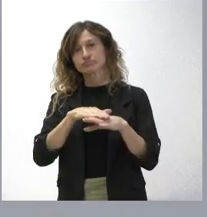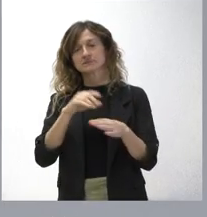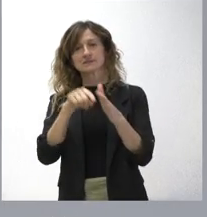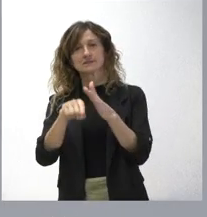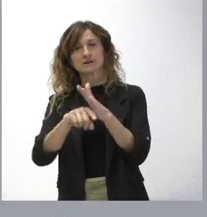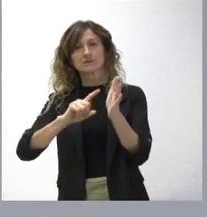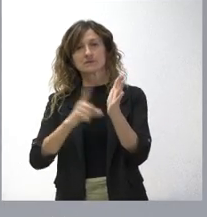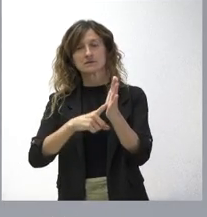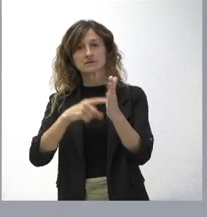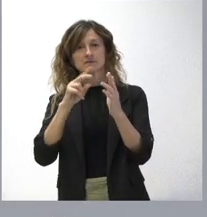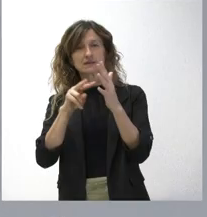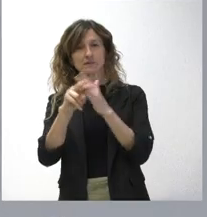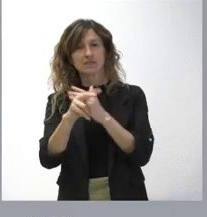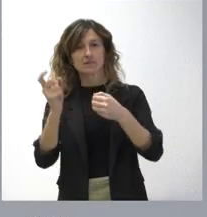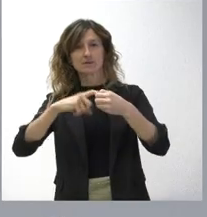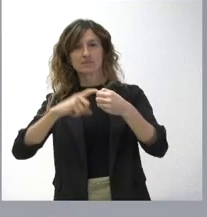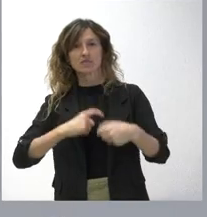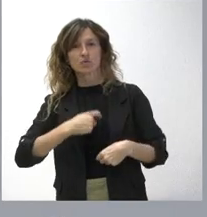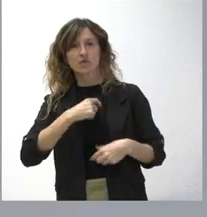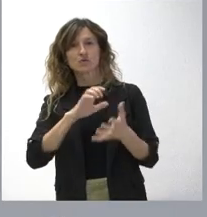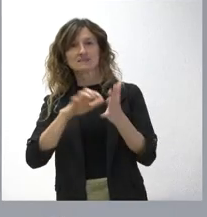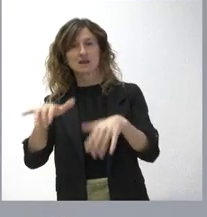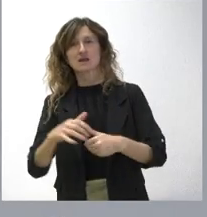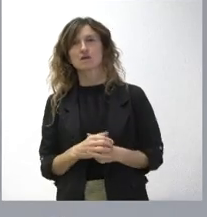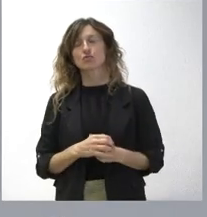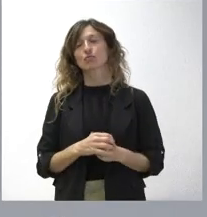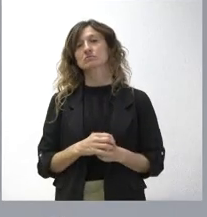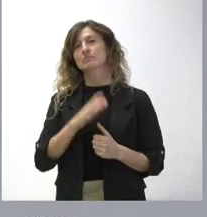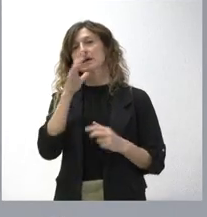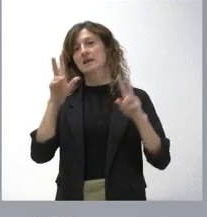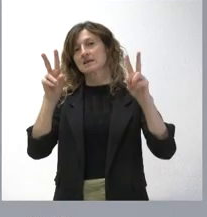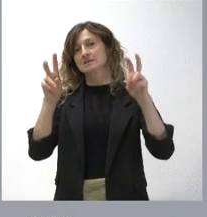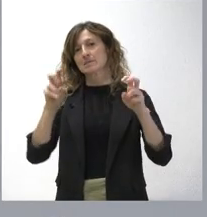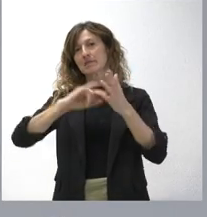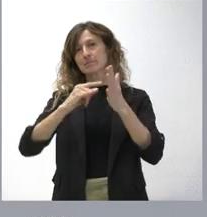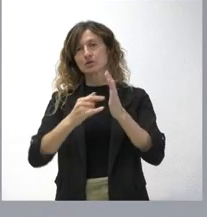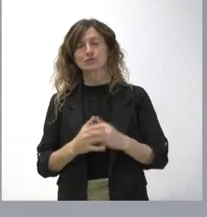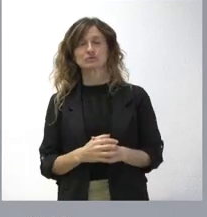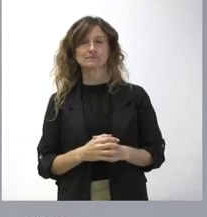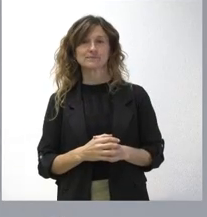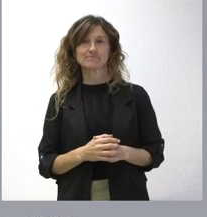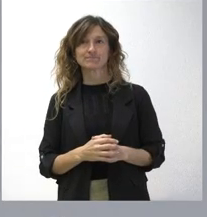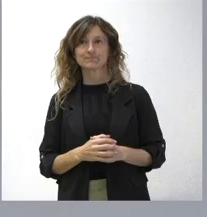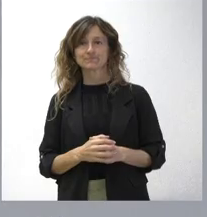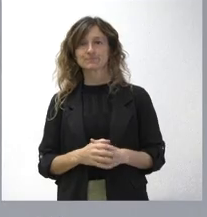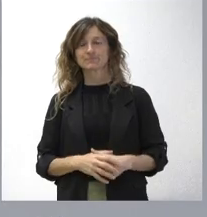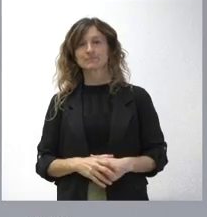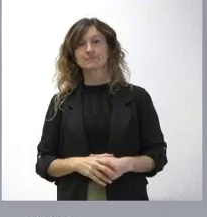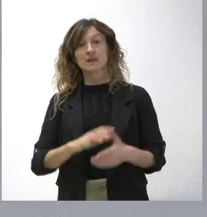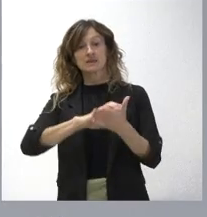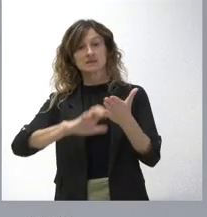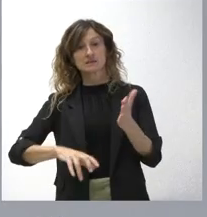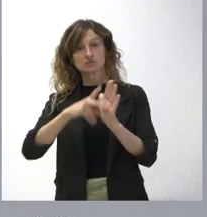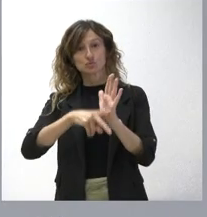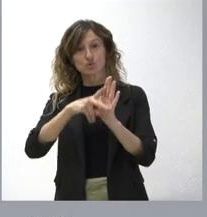de transparencia y participación ciudadana de Castilla y León para este tipo de proyectos. Este texto normativo